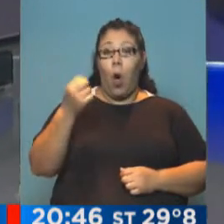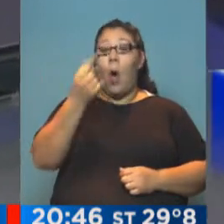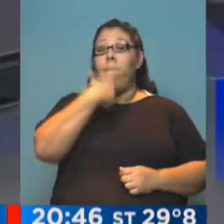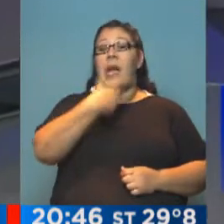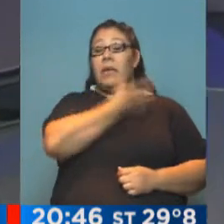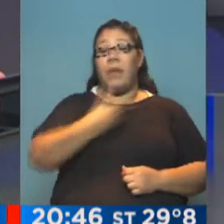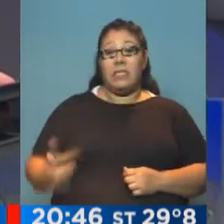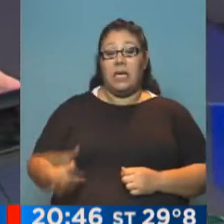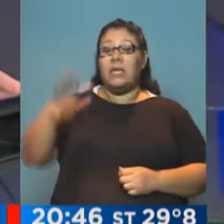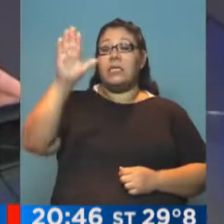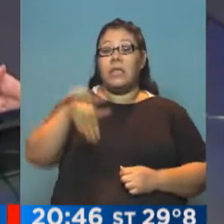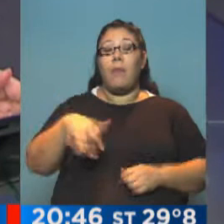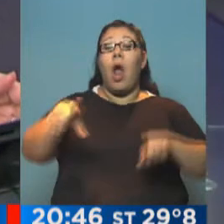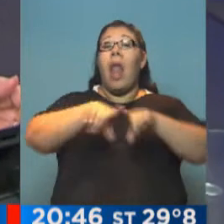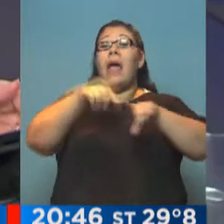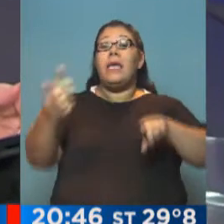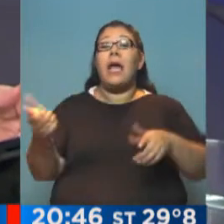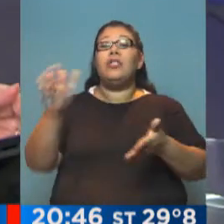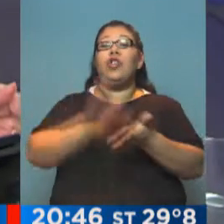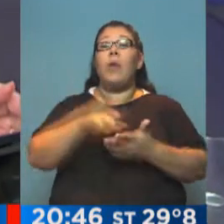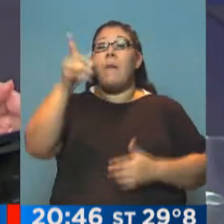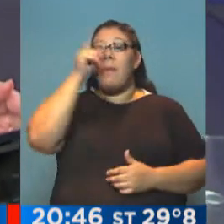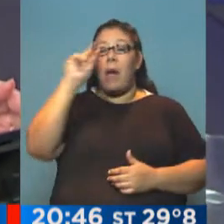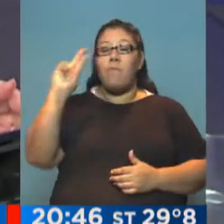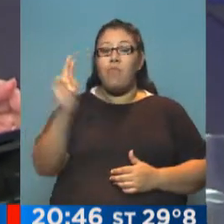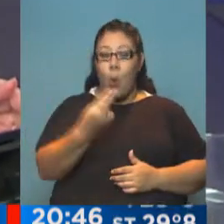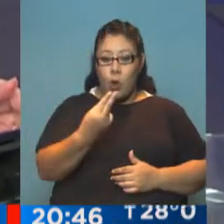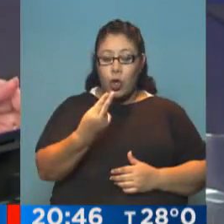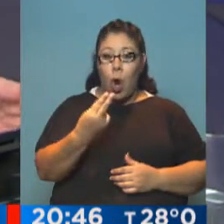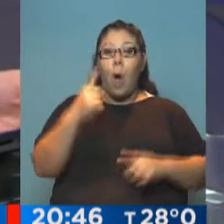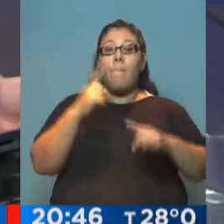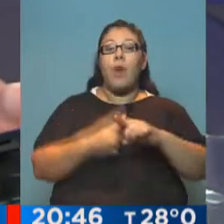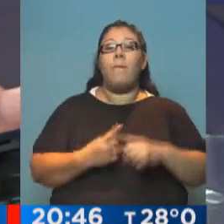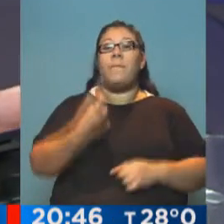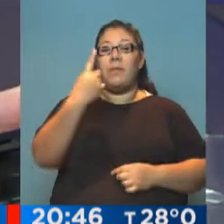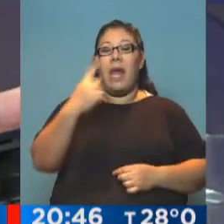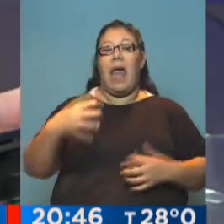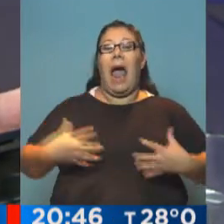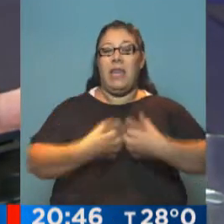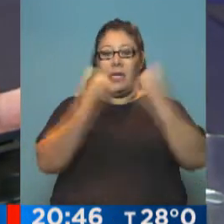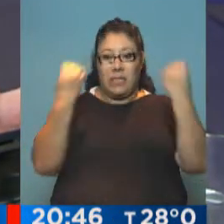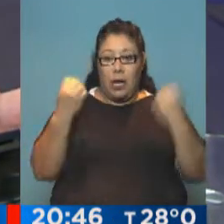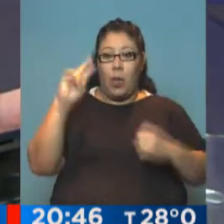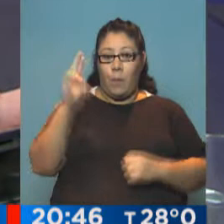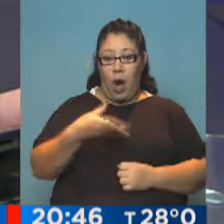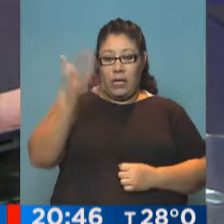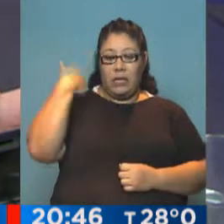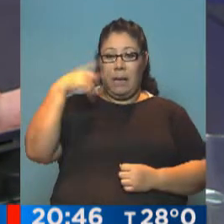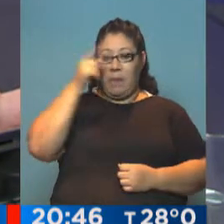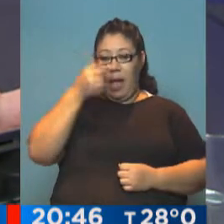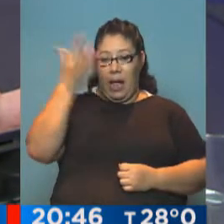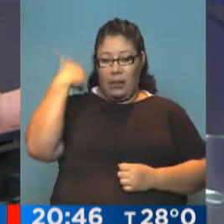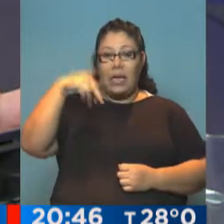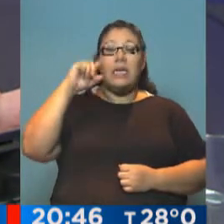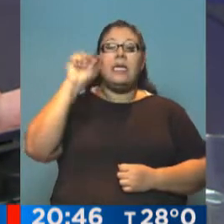vísperas de lo que será el primer aniversario de la muerte del exfiscal de la AMIA. Pero en las últimas horas hicieron declaraciones a la